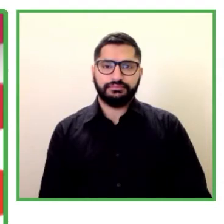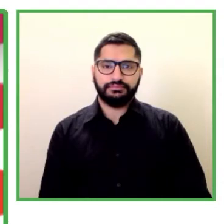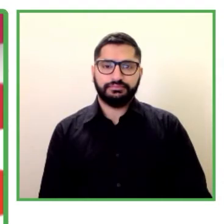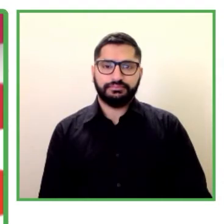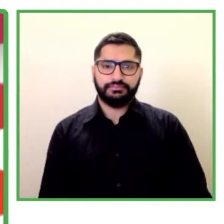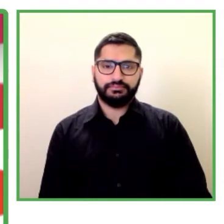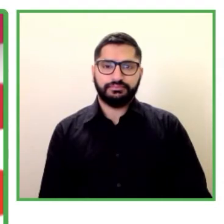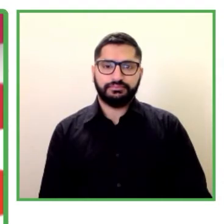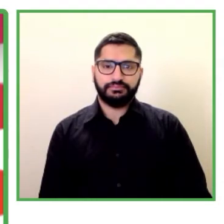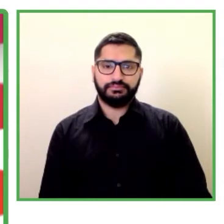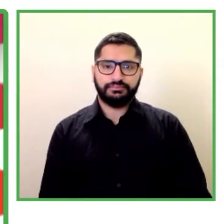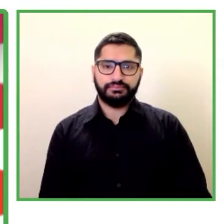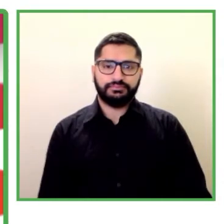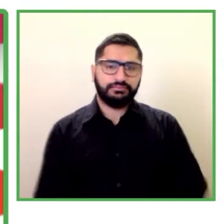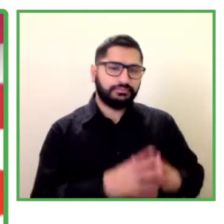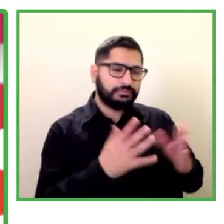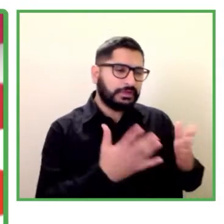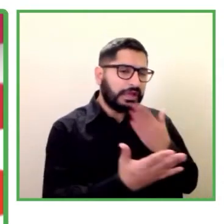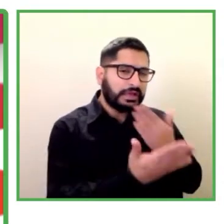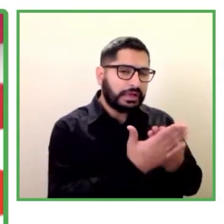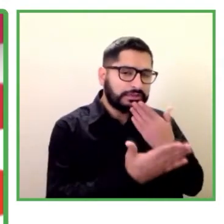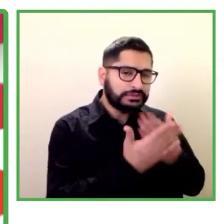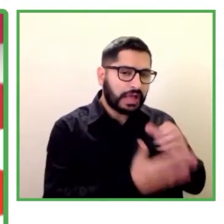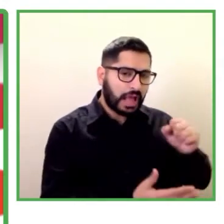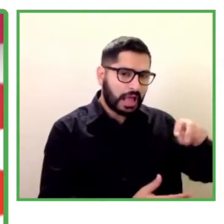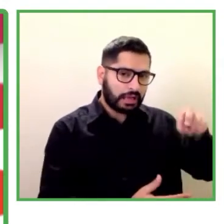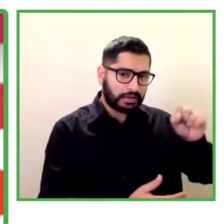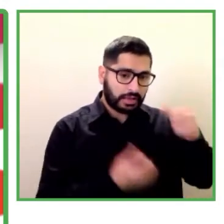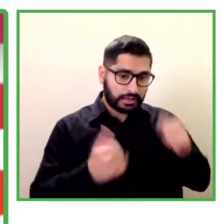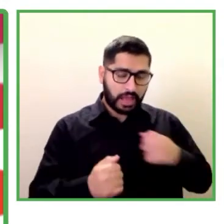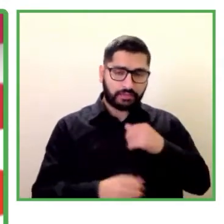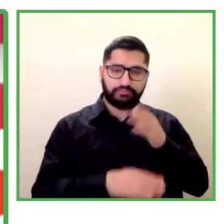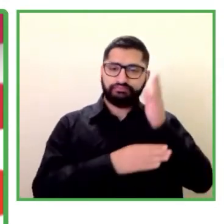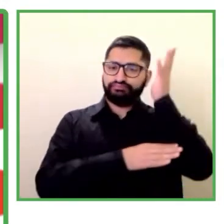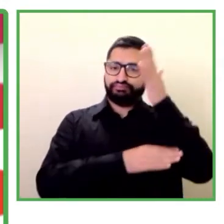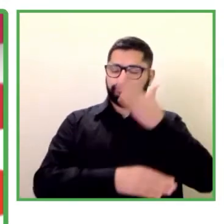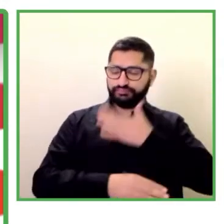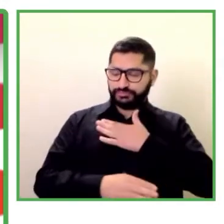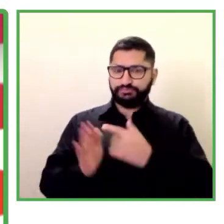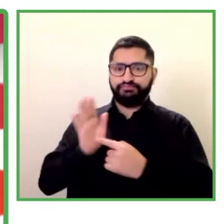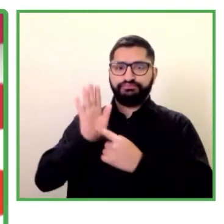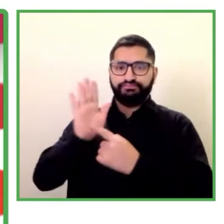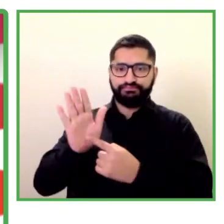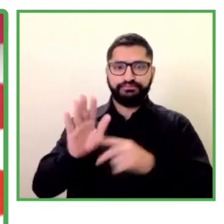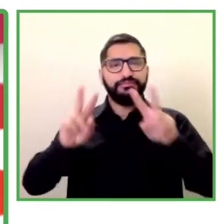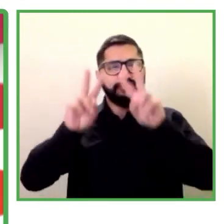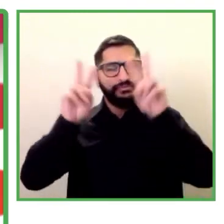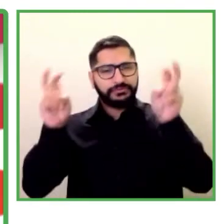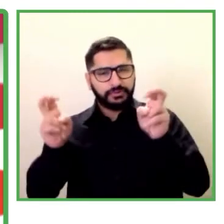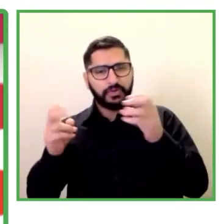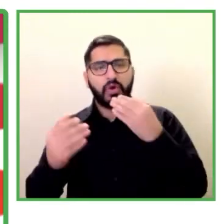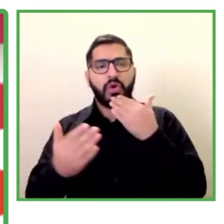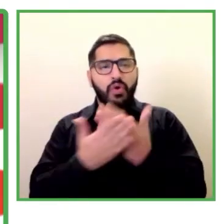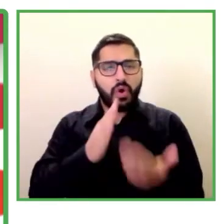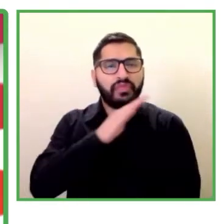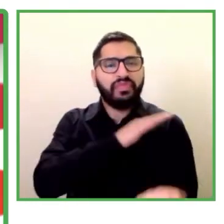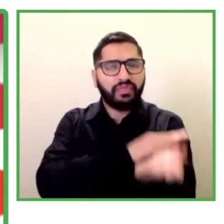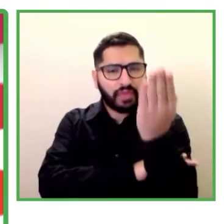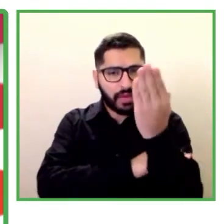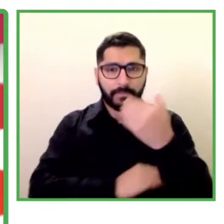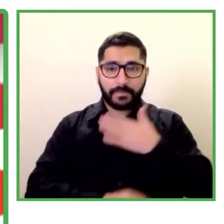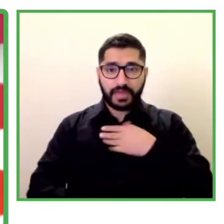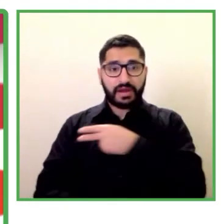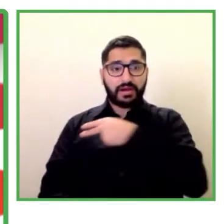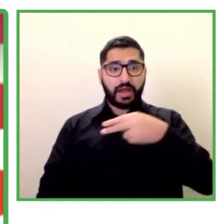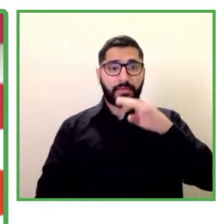Muchas gracias Ana por tu presentación muy buenos días a todos y a todas las presentes mi nombre es Carolina Jessen su coordinadora ejecutiva de RAIN la